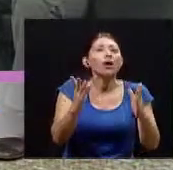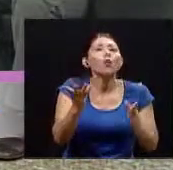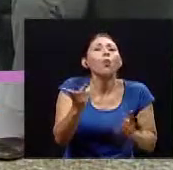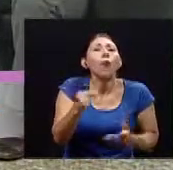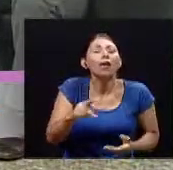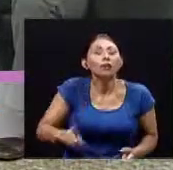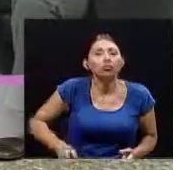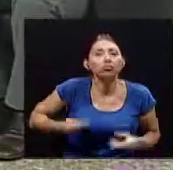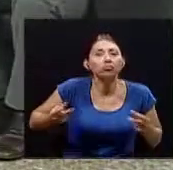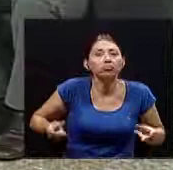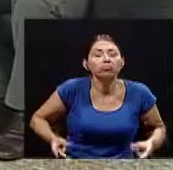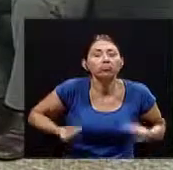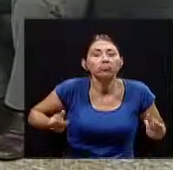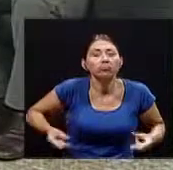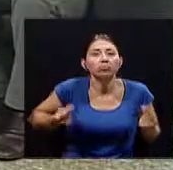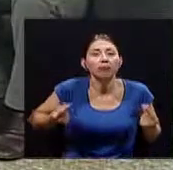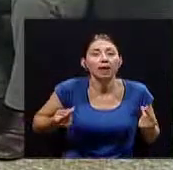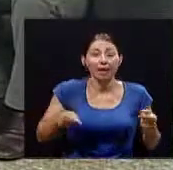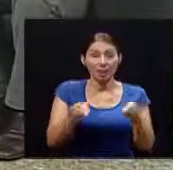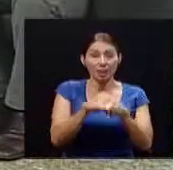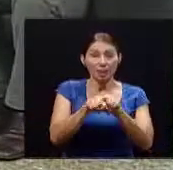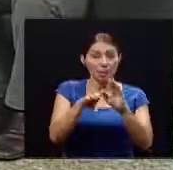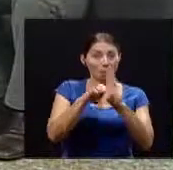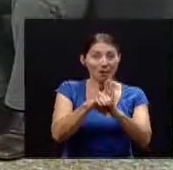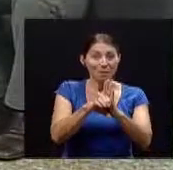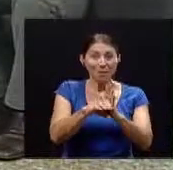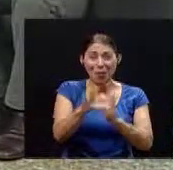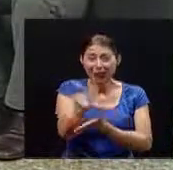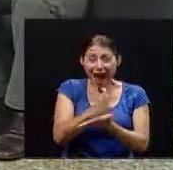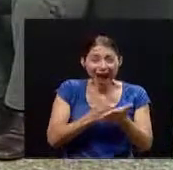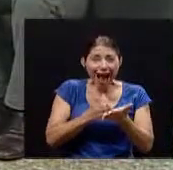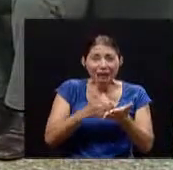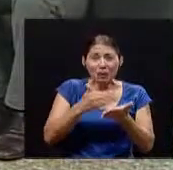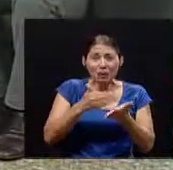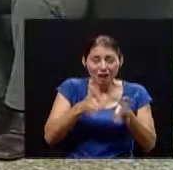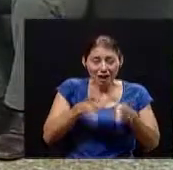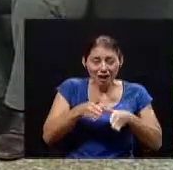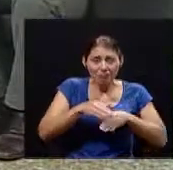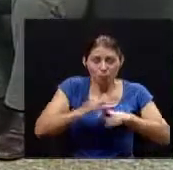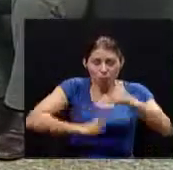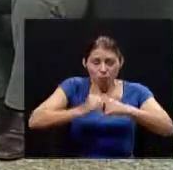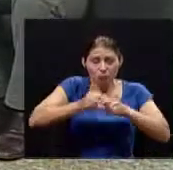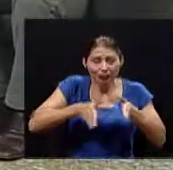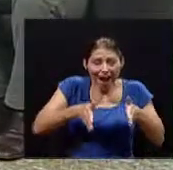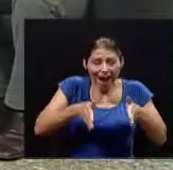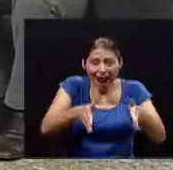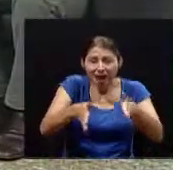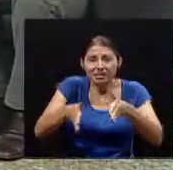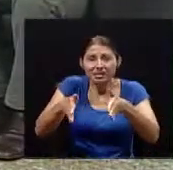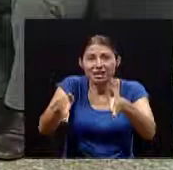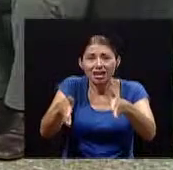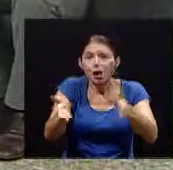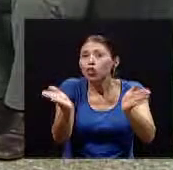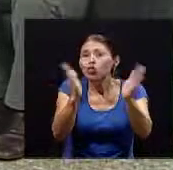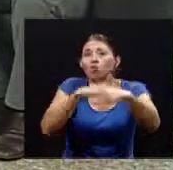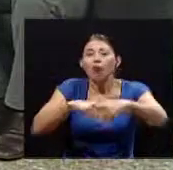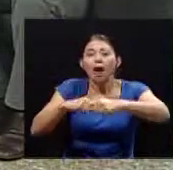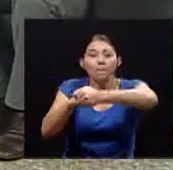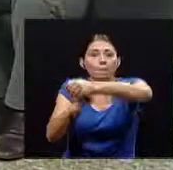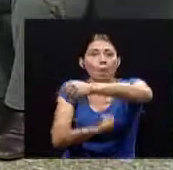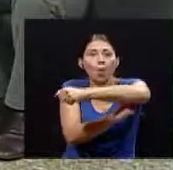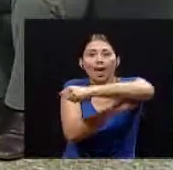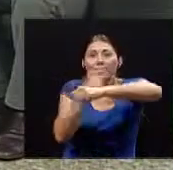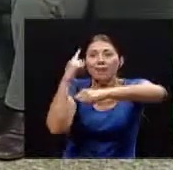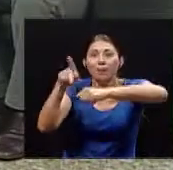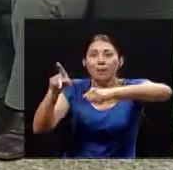una gran cantidad de accidentes por malos diseños porque no hay aceras, porque no hay puentes peatonales ¿cuál es el costo